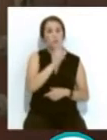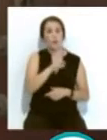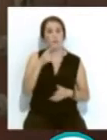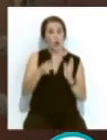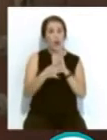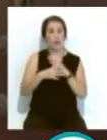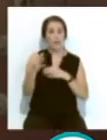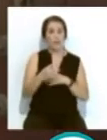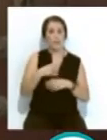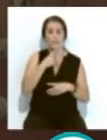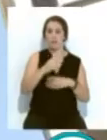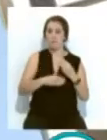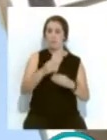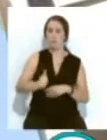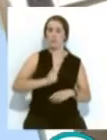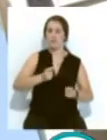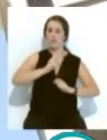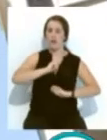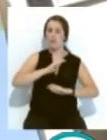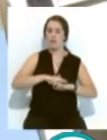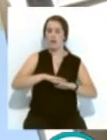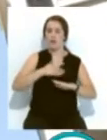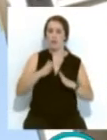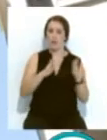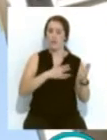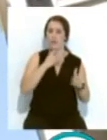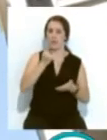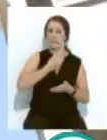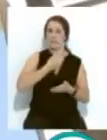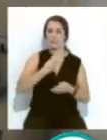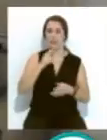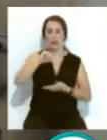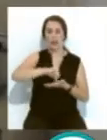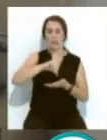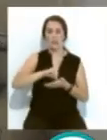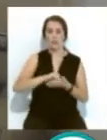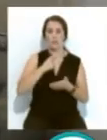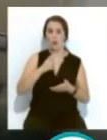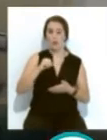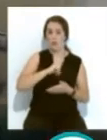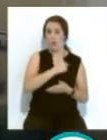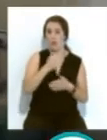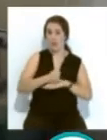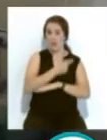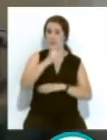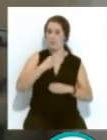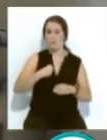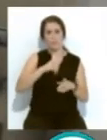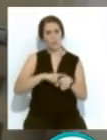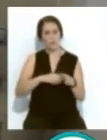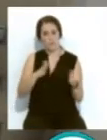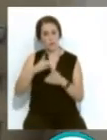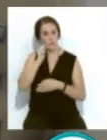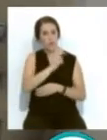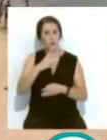de calidad que aporte un horizonte de oportunidades... ...sin dejar de lado la identidad de la ciudad y su ciudadanía... ...al mismo tiempo que acoge al